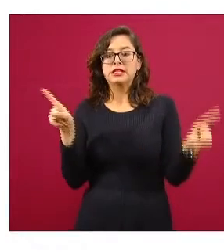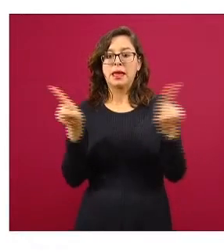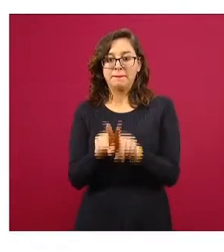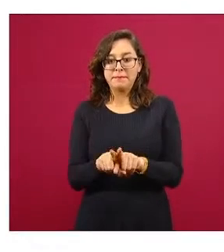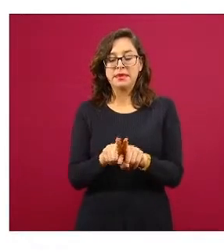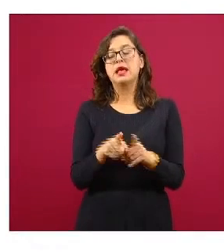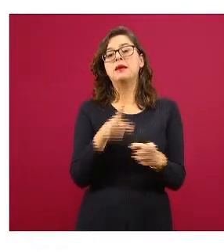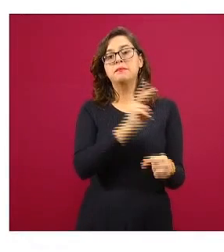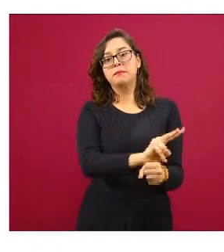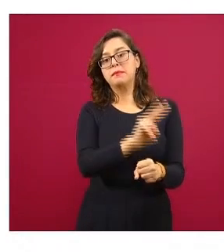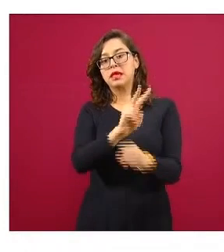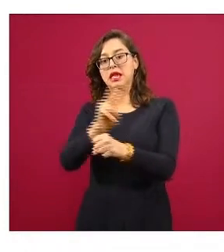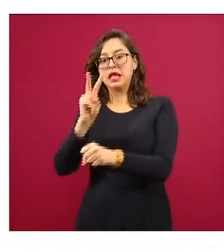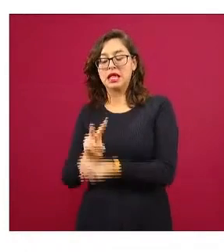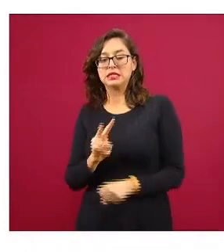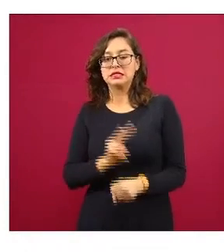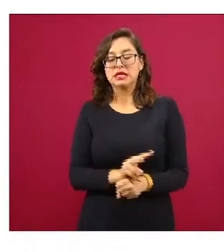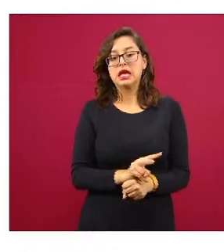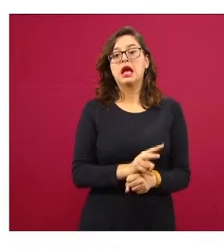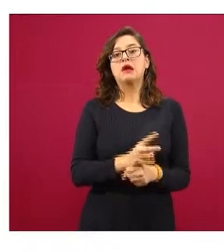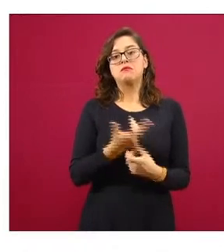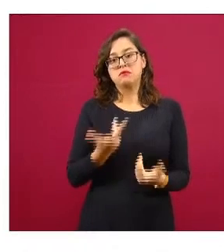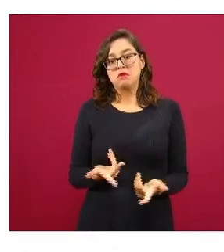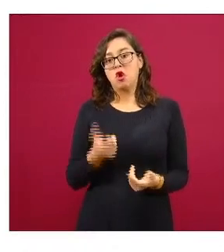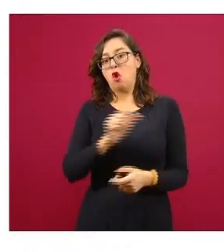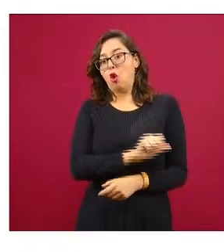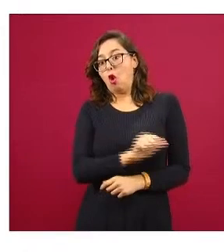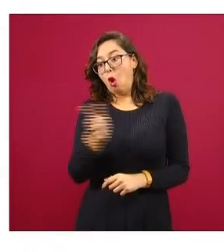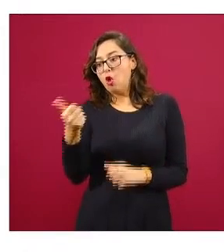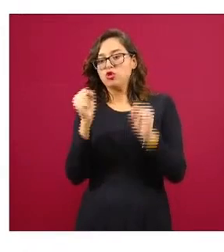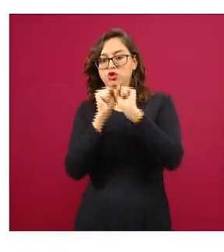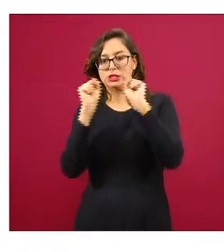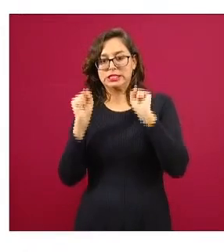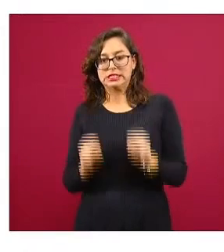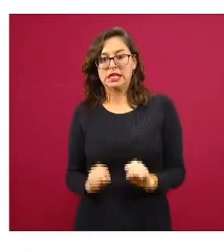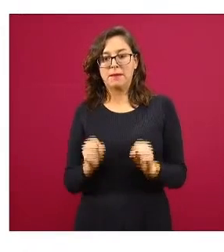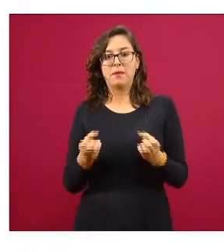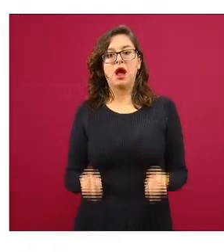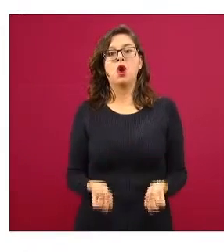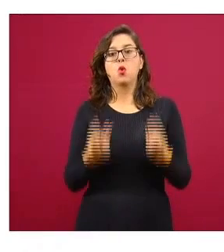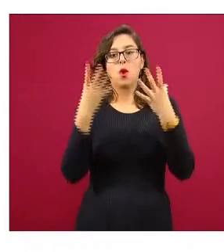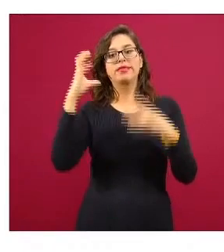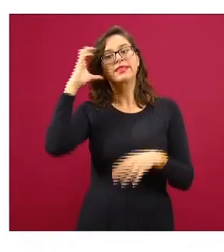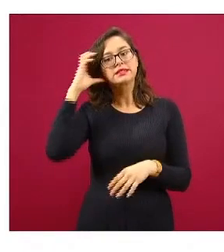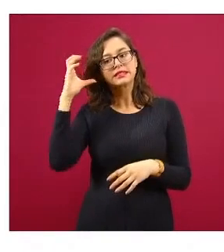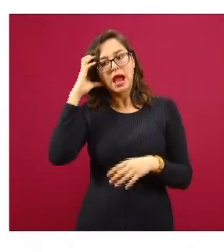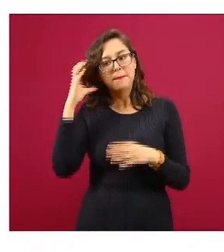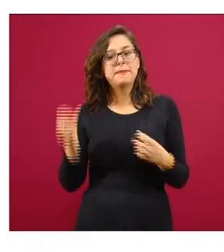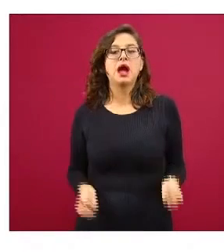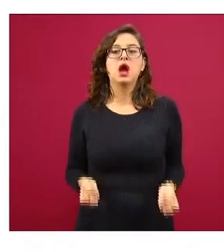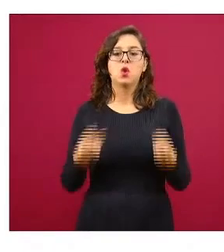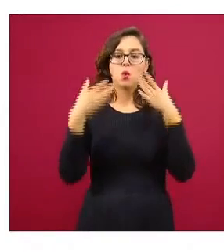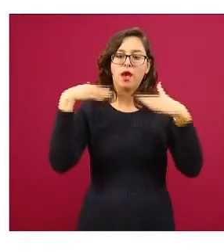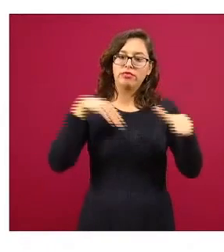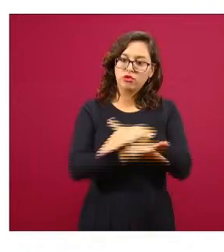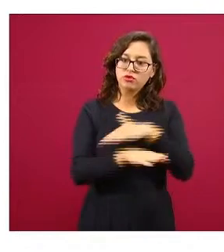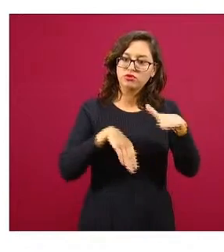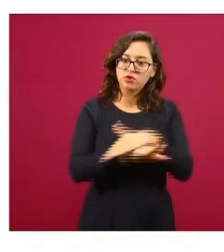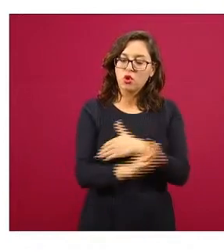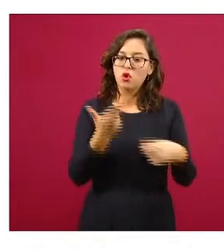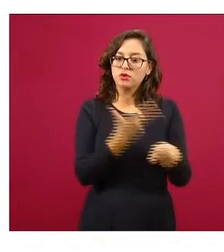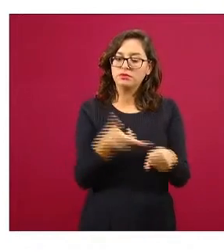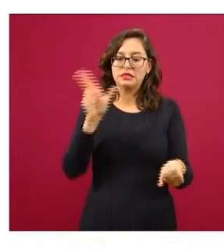epidemiológica y otros sistemas de vigilancia como lo tenemos que es el número de camas las tendencias hospitalarias